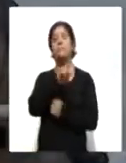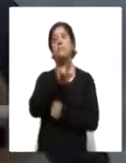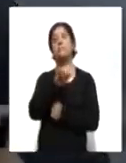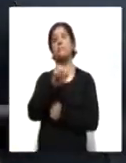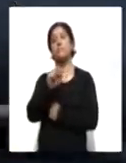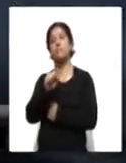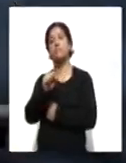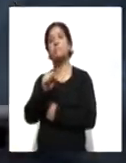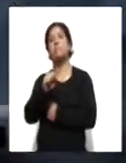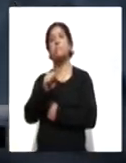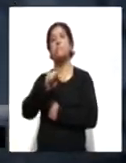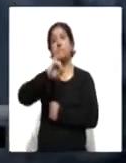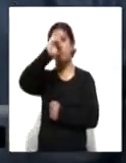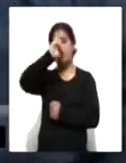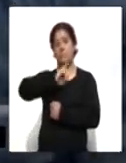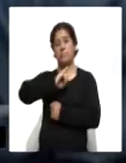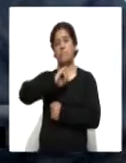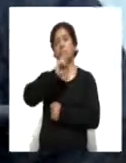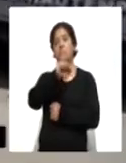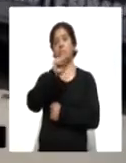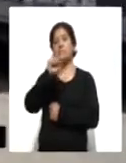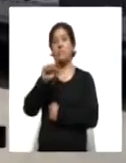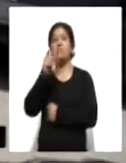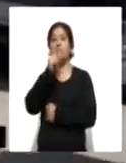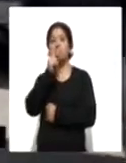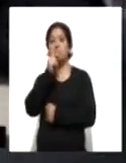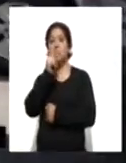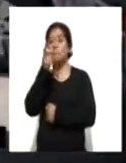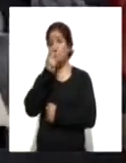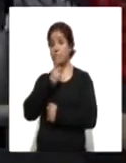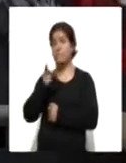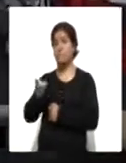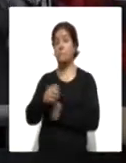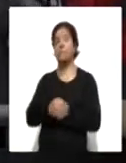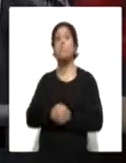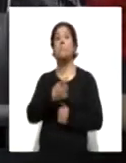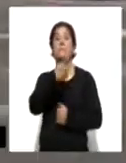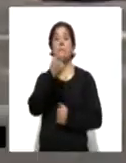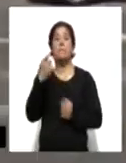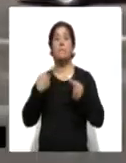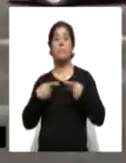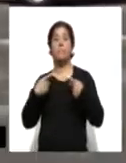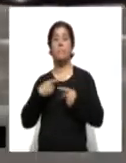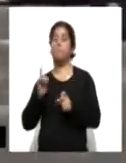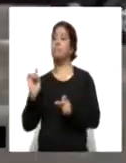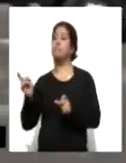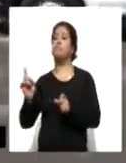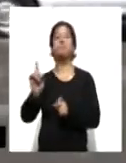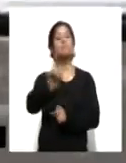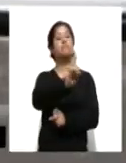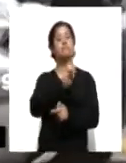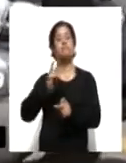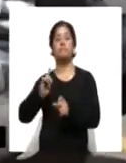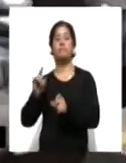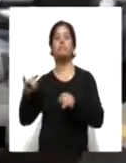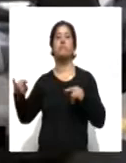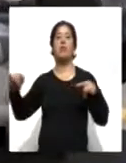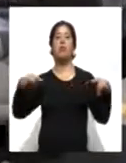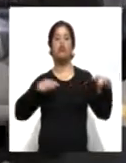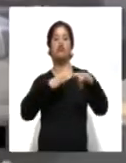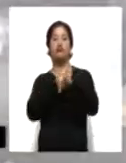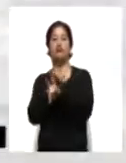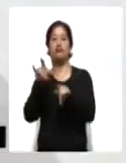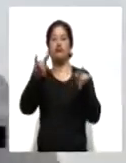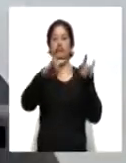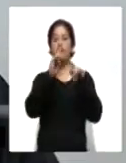comandante de la Dirección de Seguridad Pública Municipal, detalló que más de 100 elementos recorrerán las inmediaciones del mercado y otros puntos